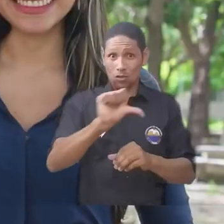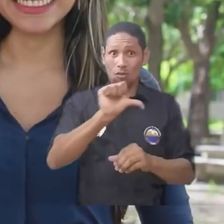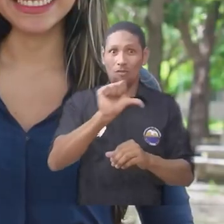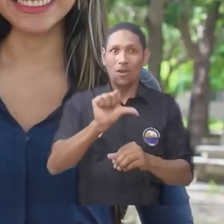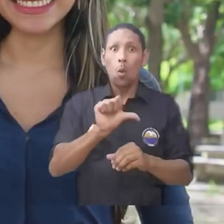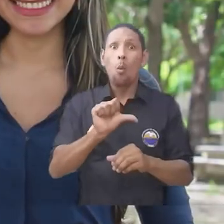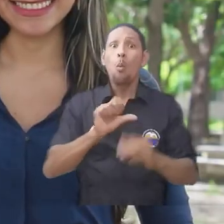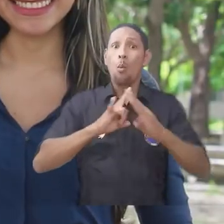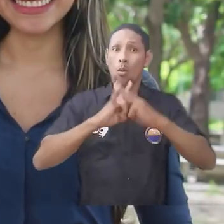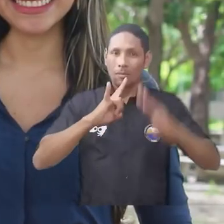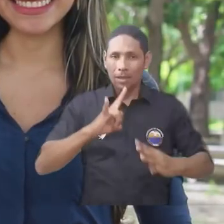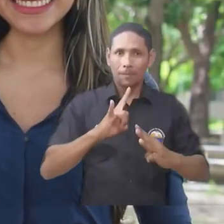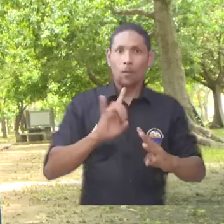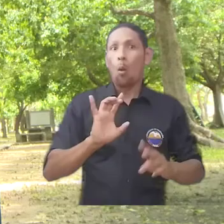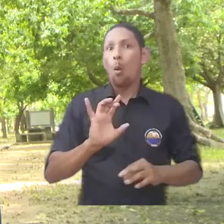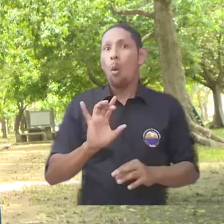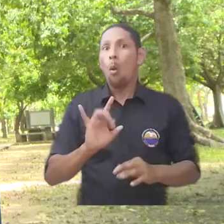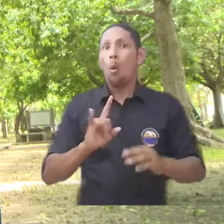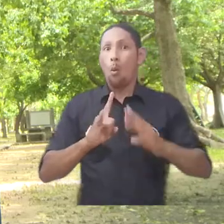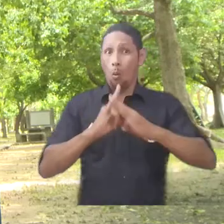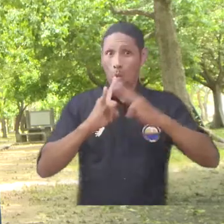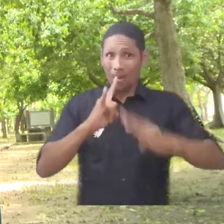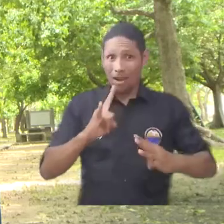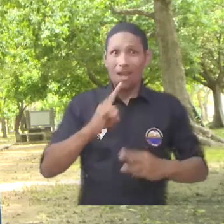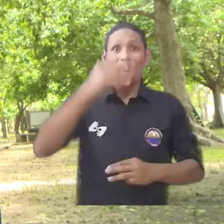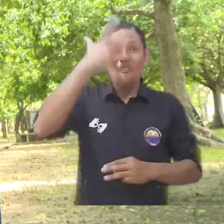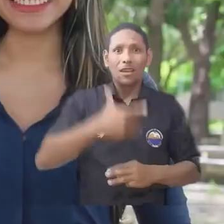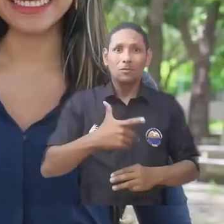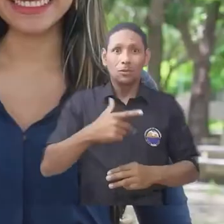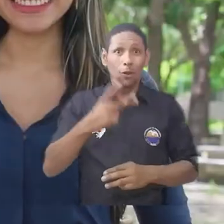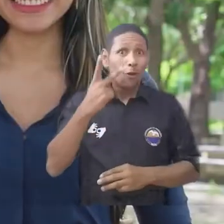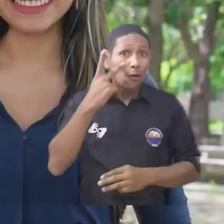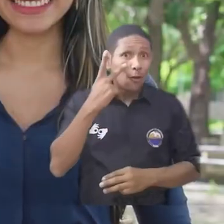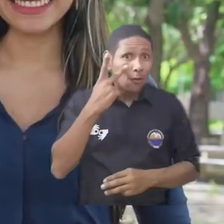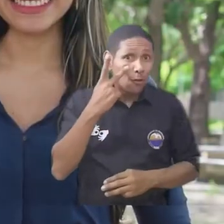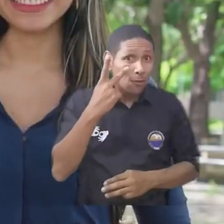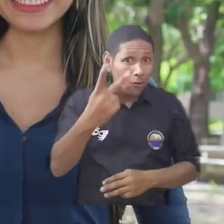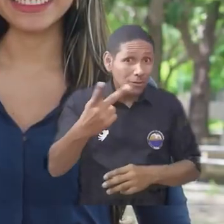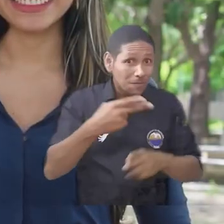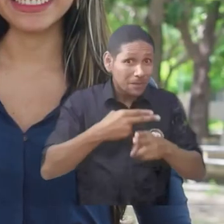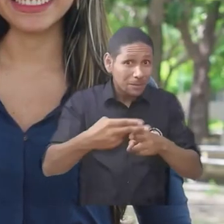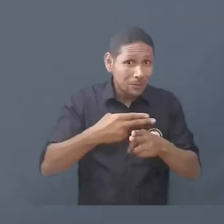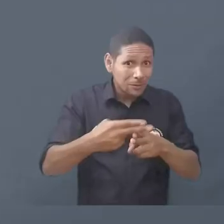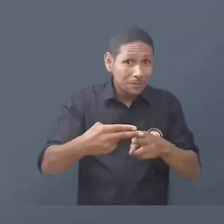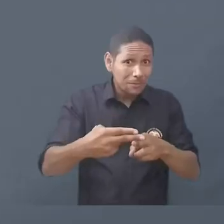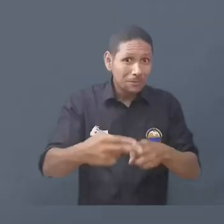arroba unimagdalena para Instagram y Twitter, y Universidad del Magdalena en Facebook. Hasta pronto.